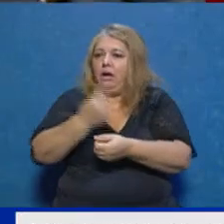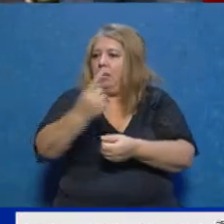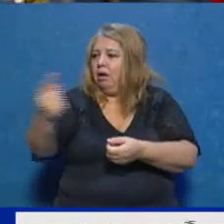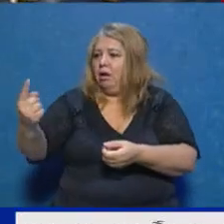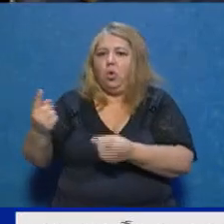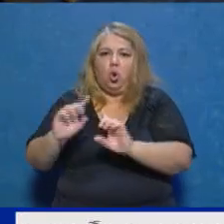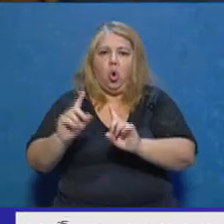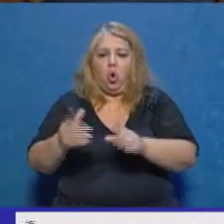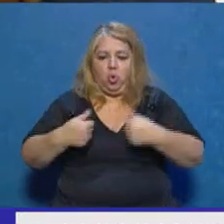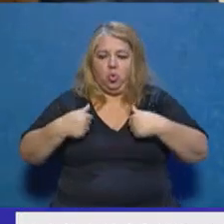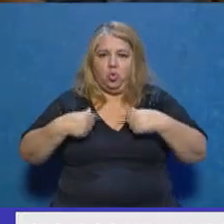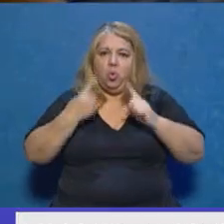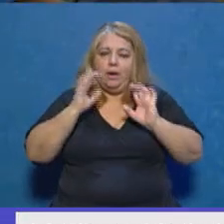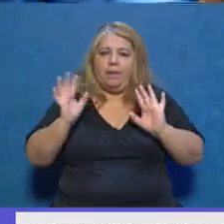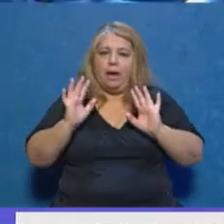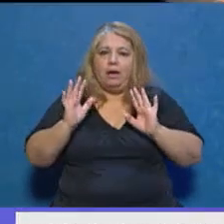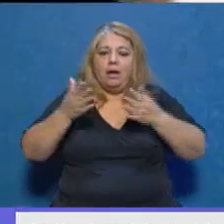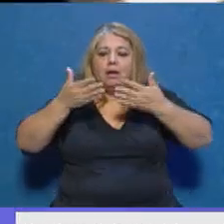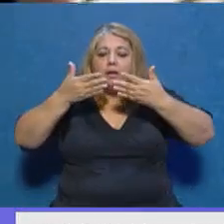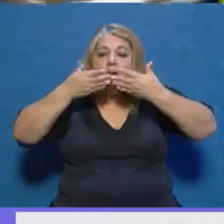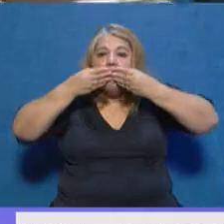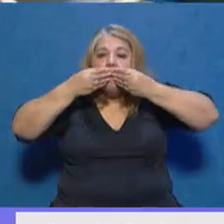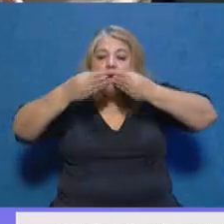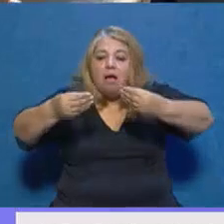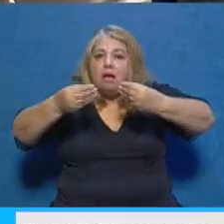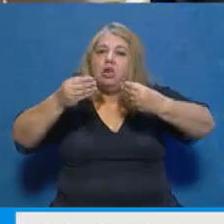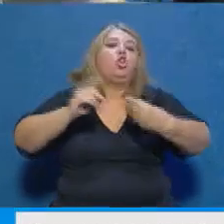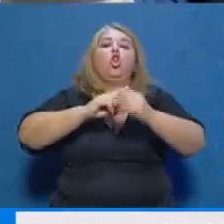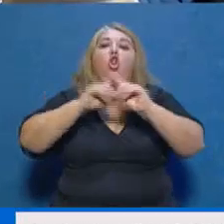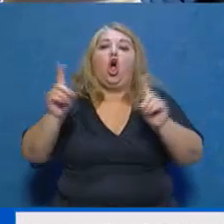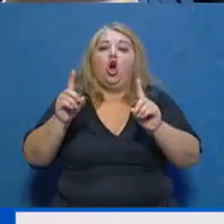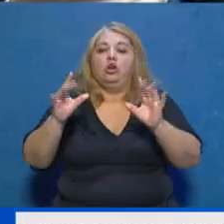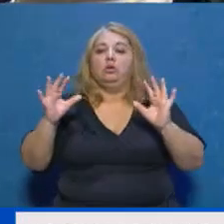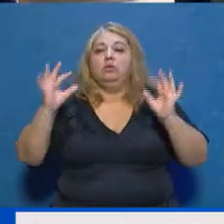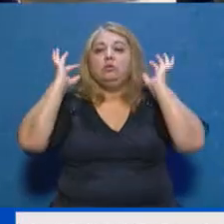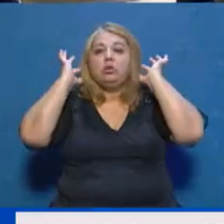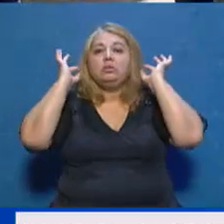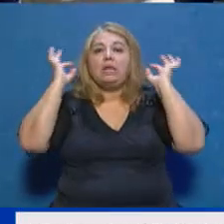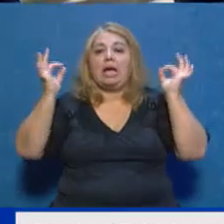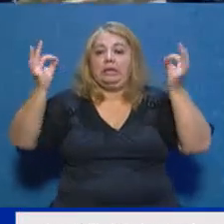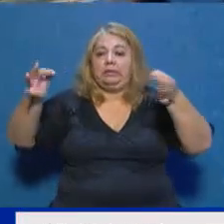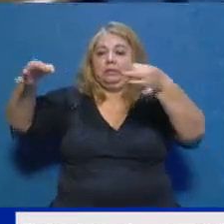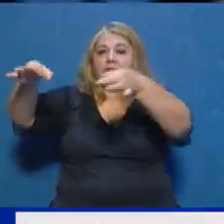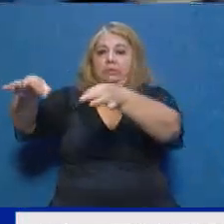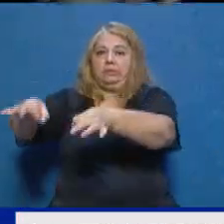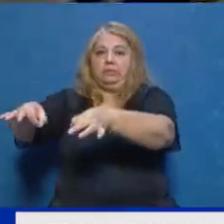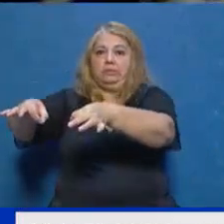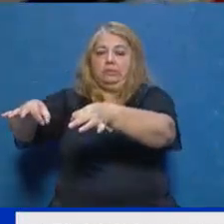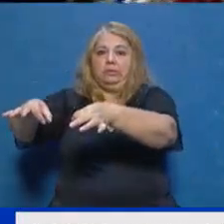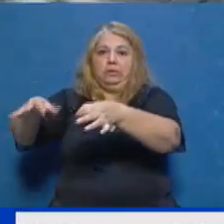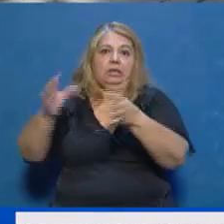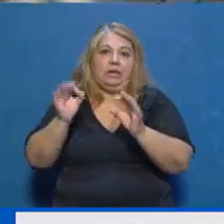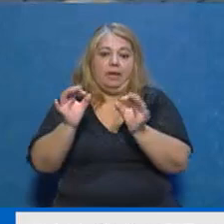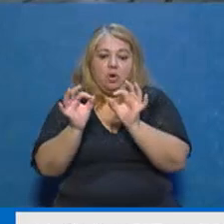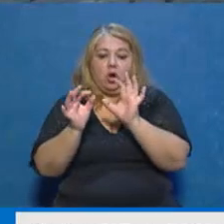y no tocar la parte de afuera del barbijo porque es la que supuestamente está con el